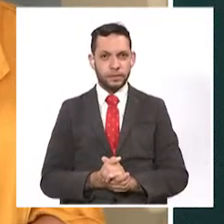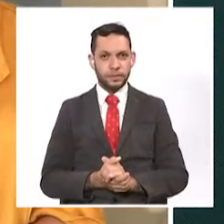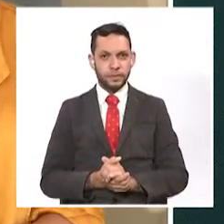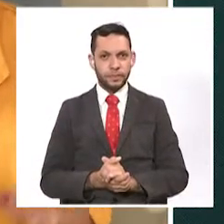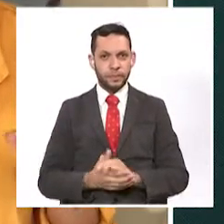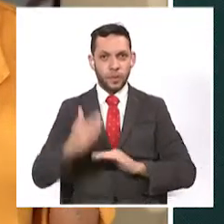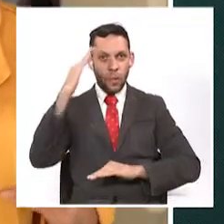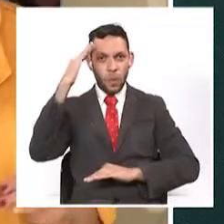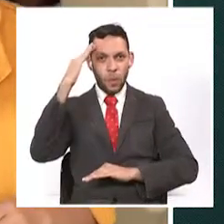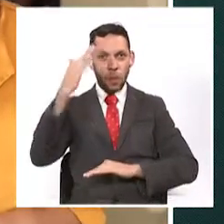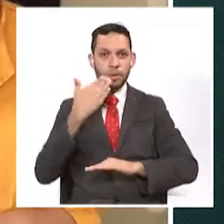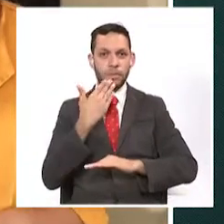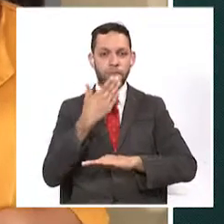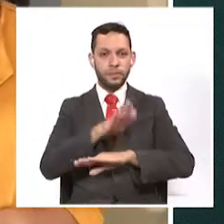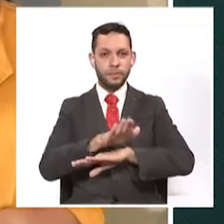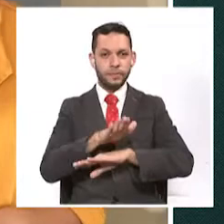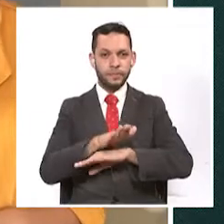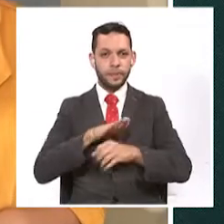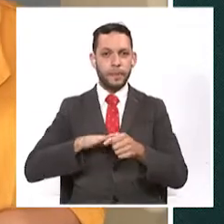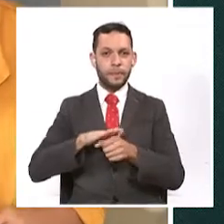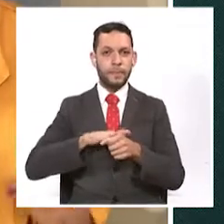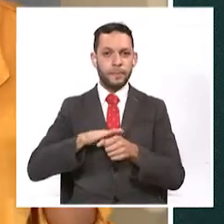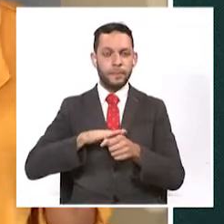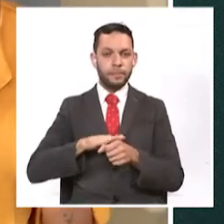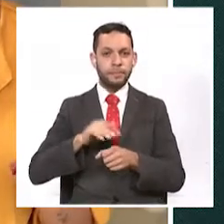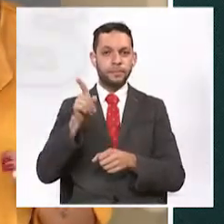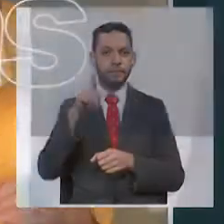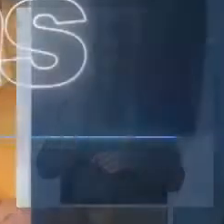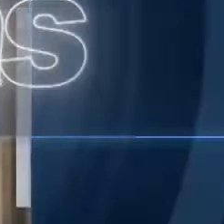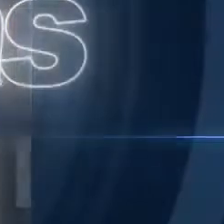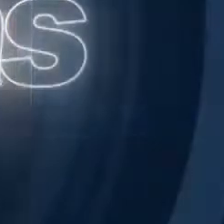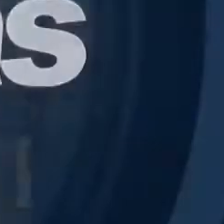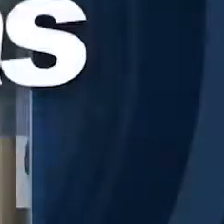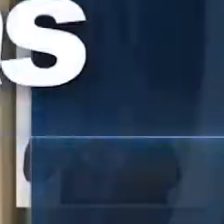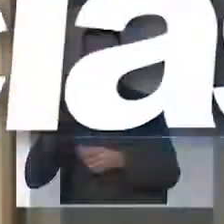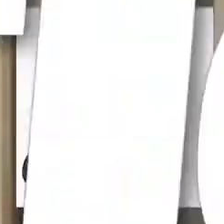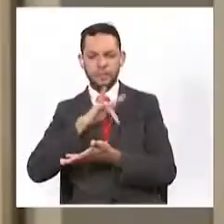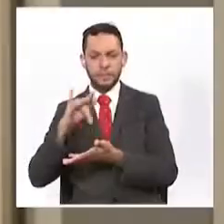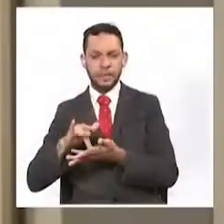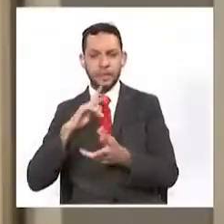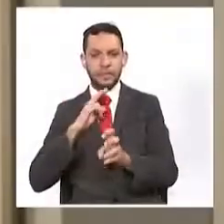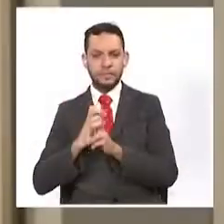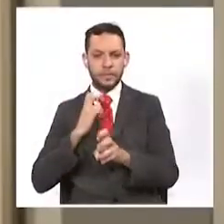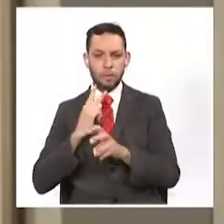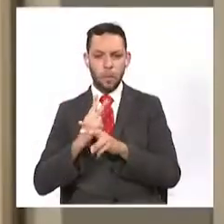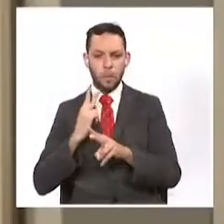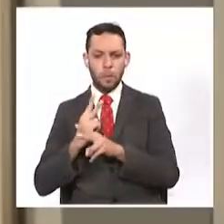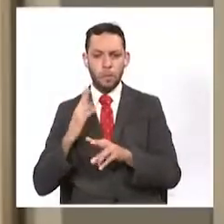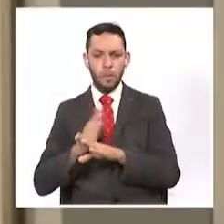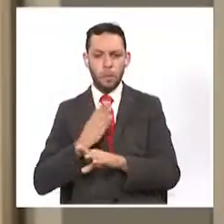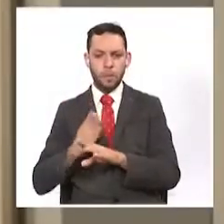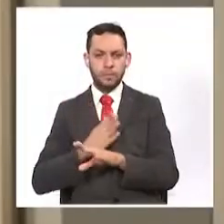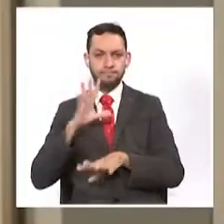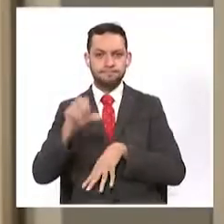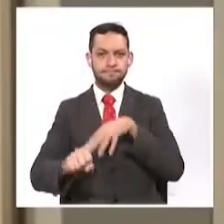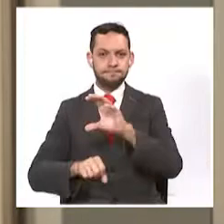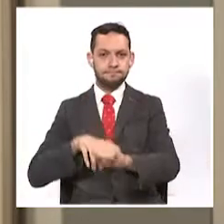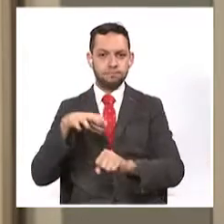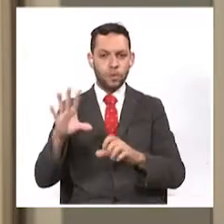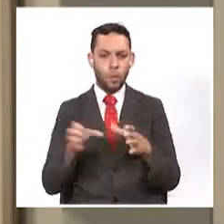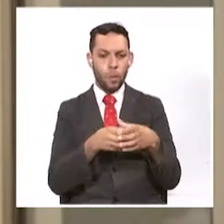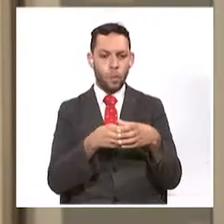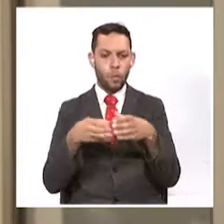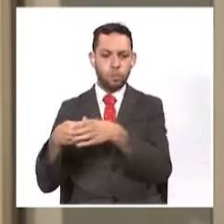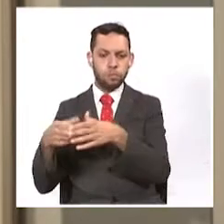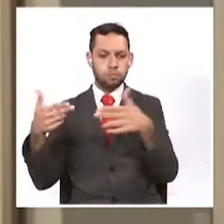Muy buenas tardes. En la comuna Villa Santana se viene presentando una crítica situación, al parecer, por la disputa de territorios por parte de bandas